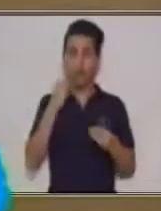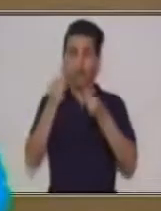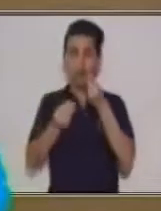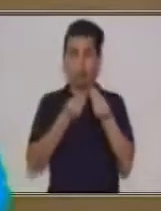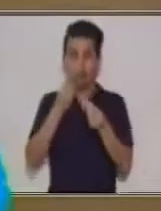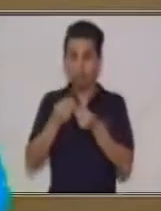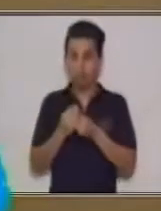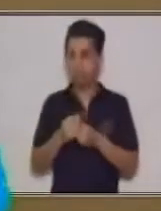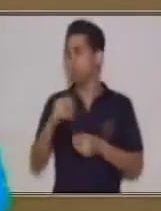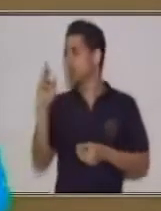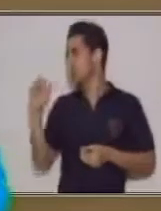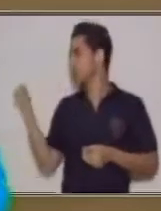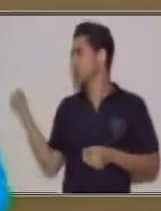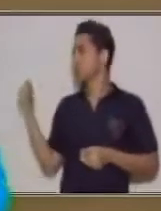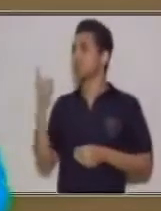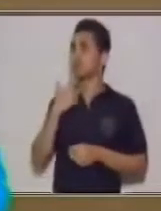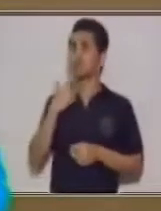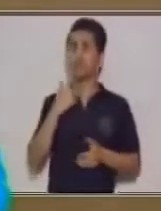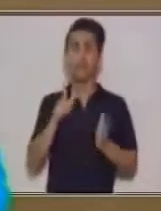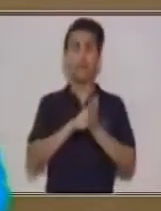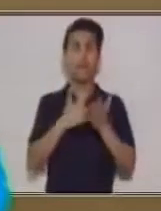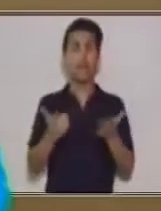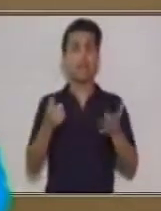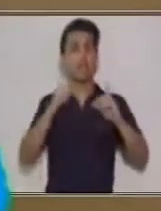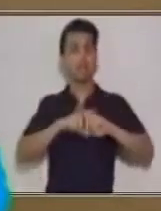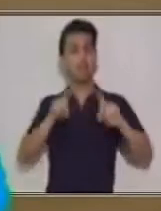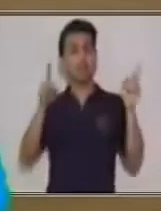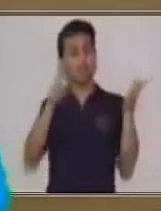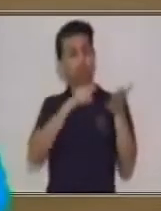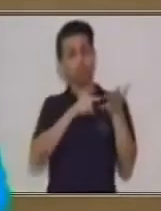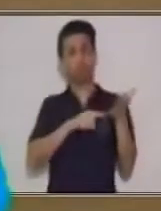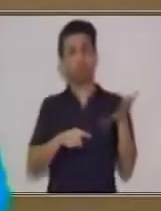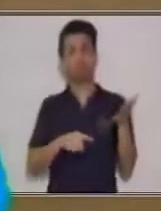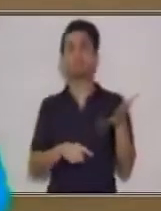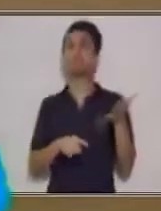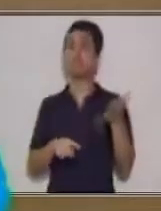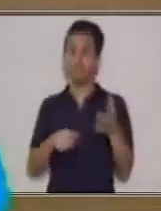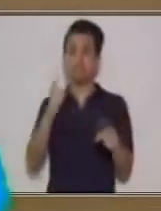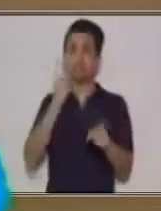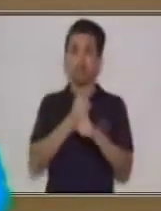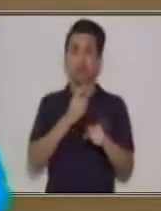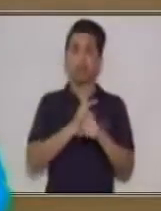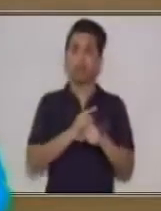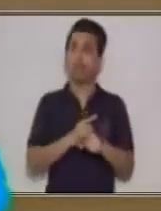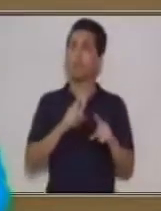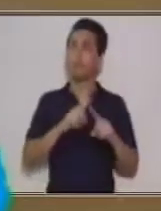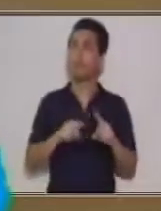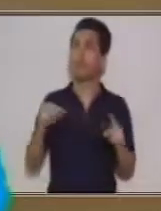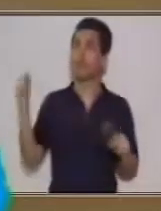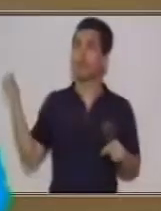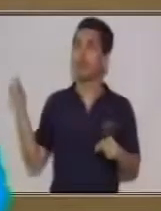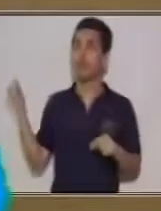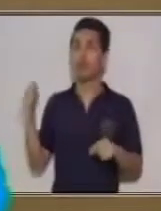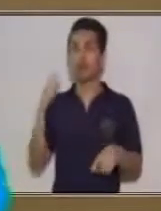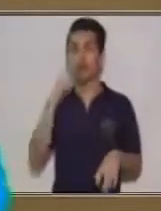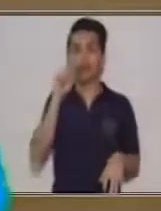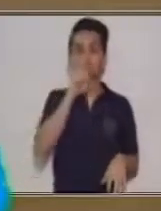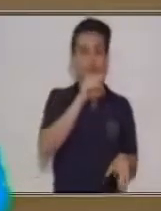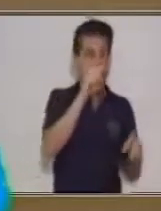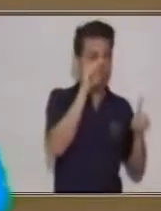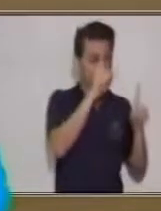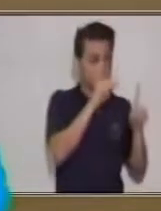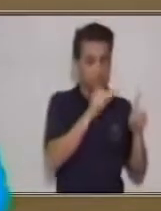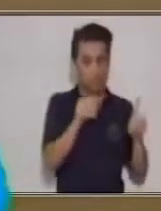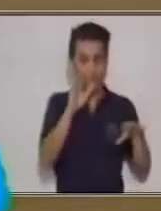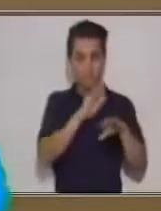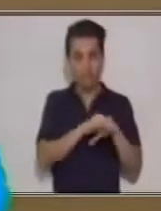narrativo, acá dice descriptivo, expositivo y argumentativo. Sí, son correctos. Simplemente yo acá estoy especificando aún más.